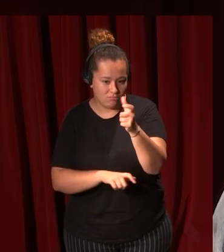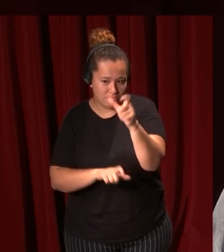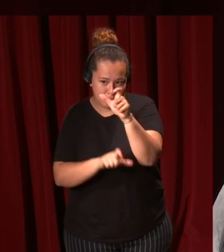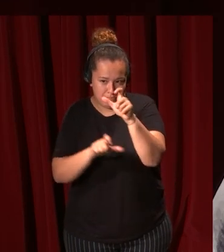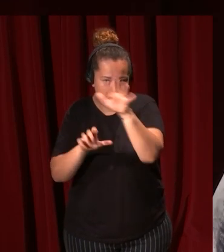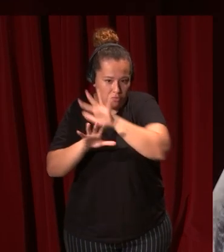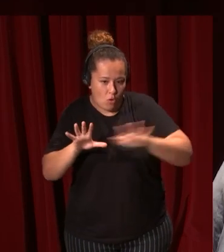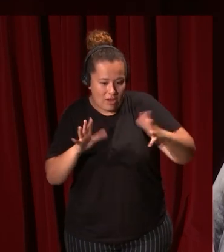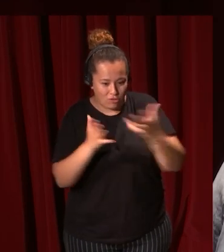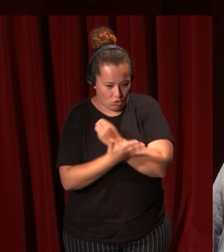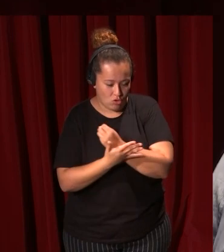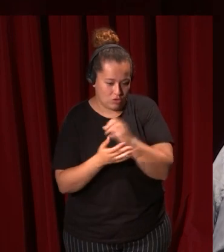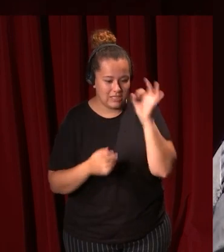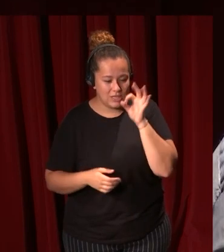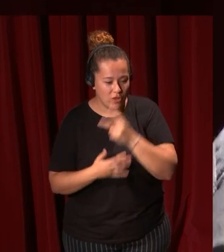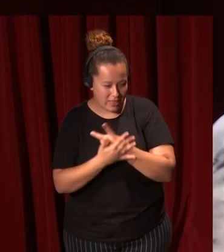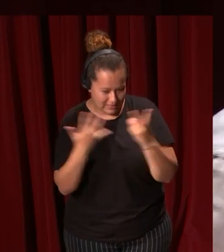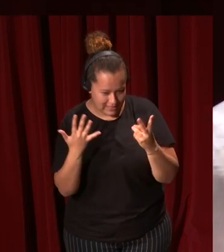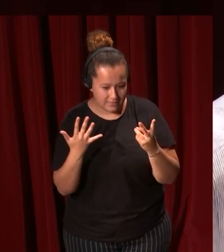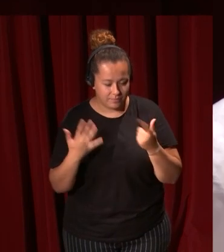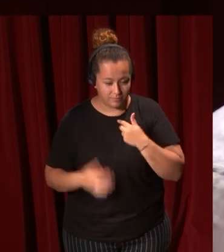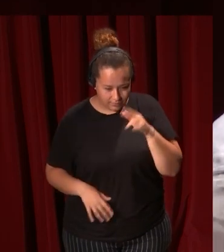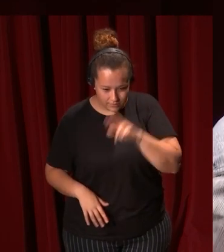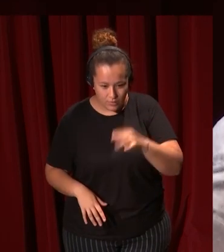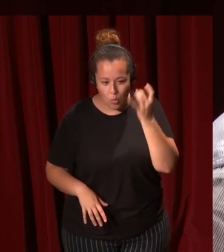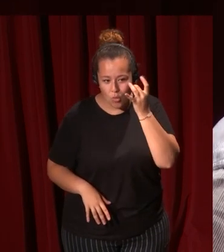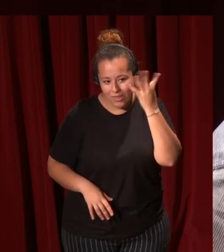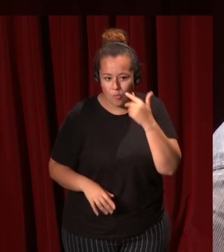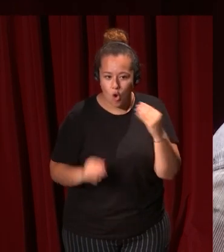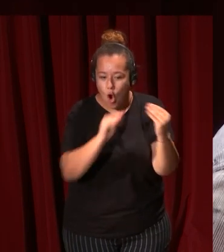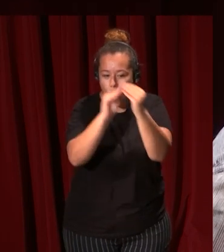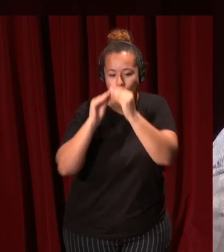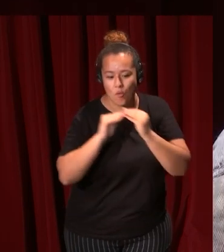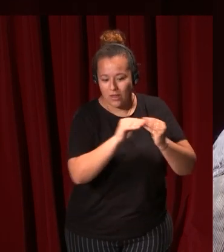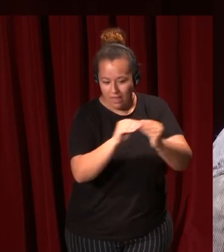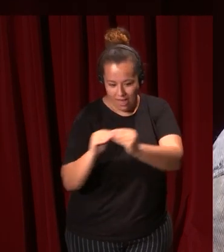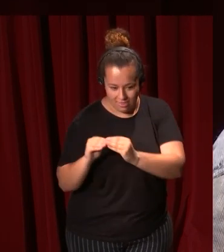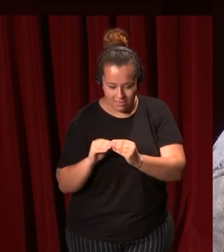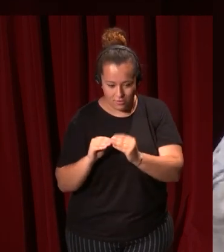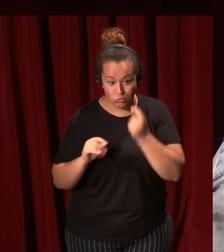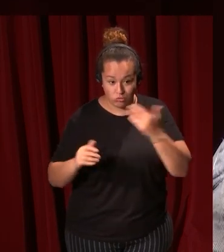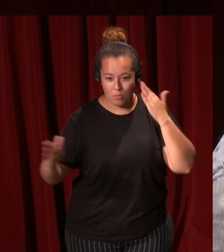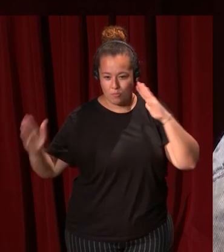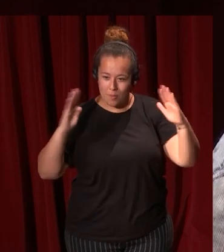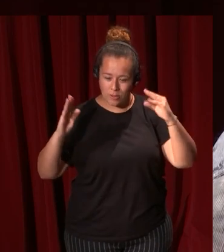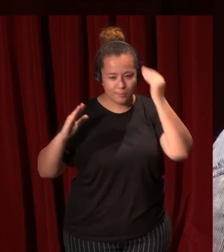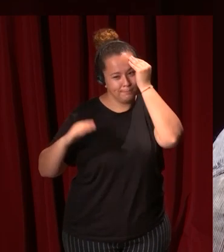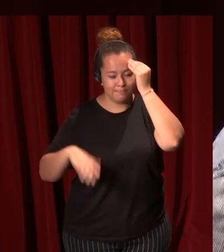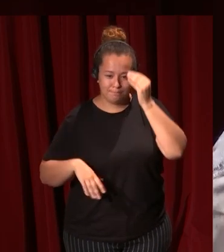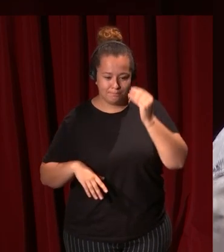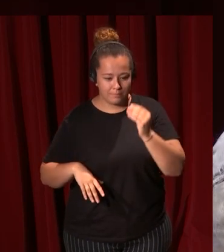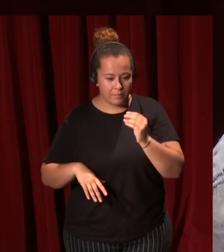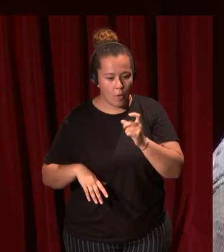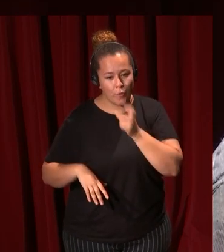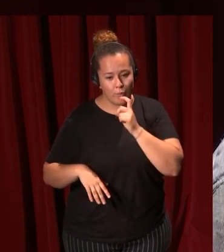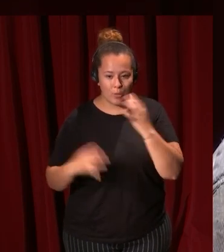XVII insisto en esta idea de comunidad en el momento de plantearse cómo debe